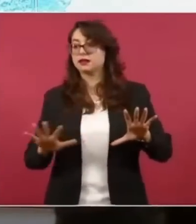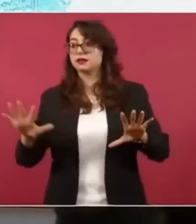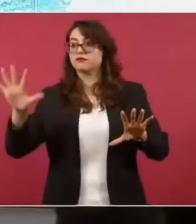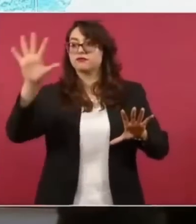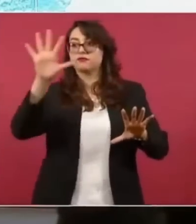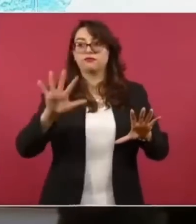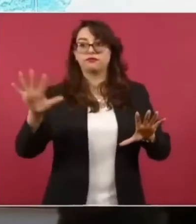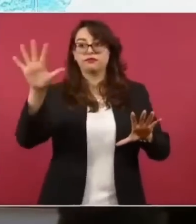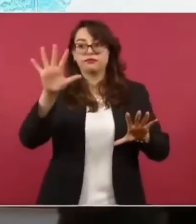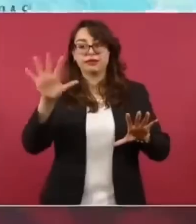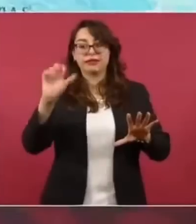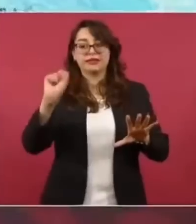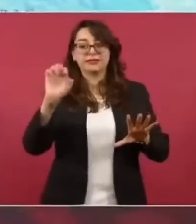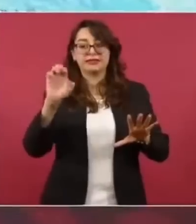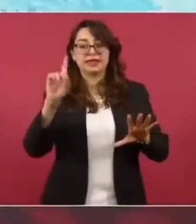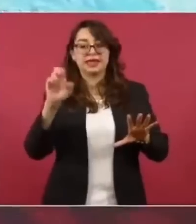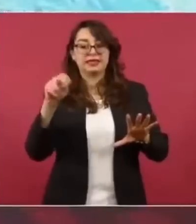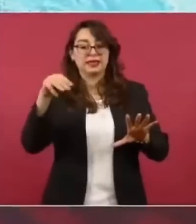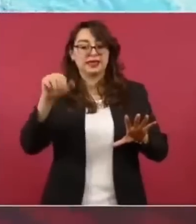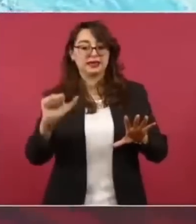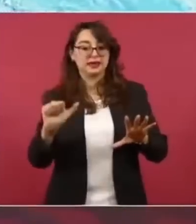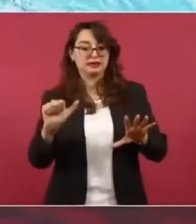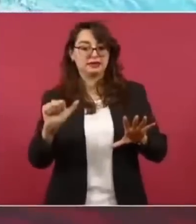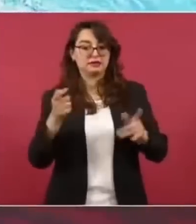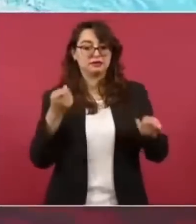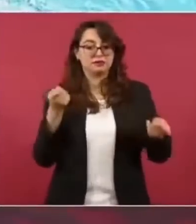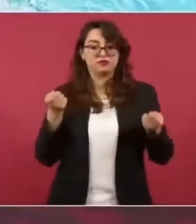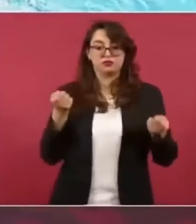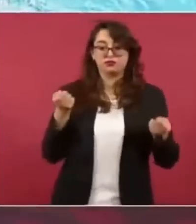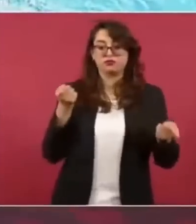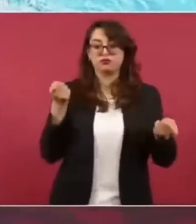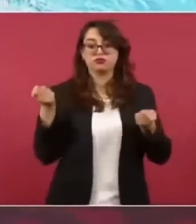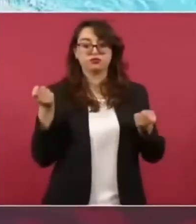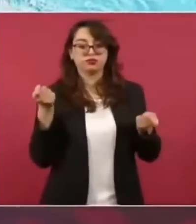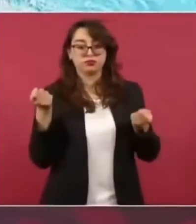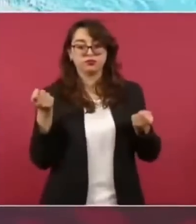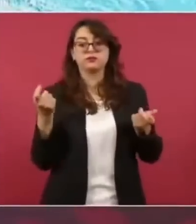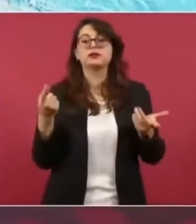son dos grandes empresas ferroviarias